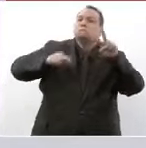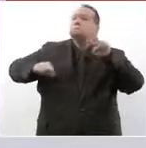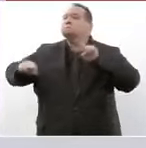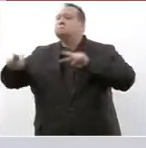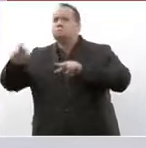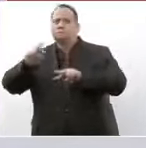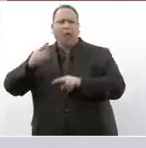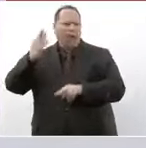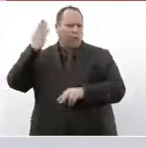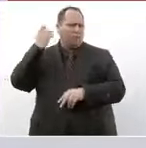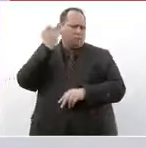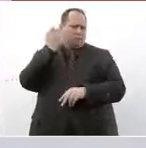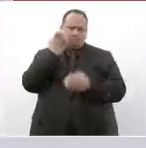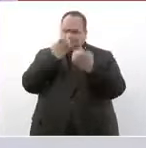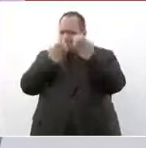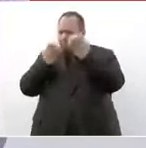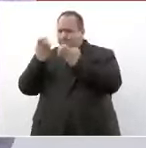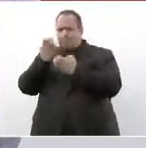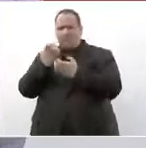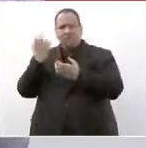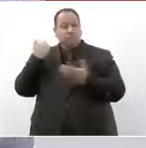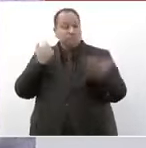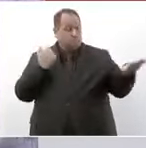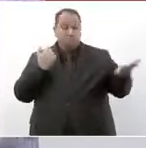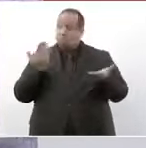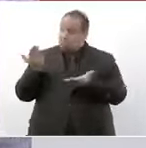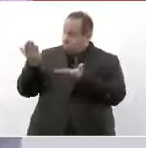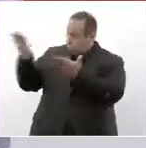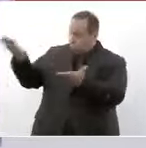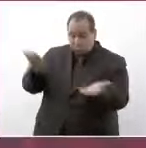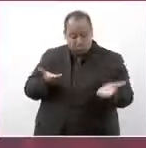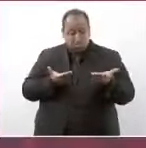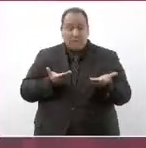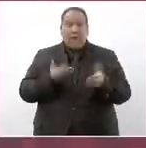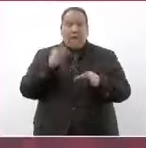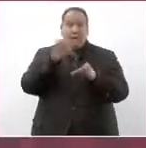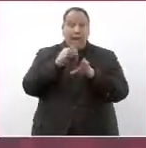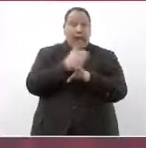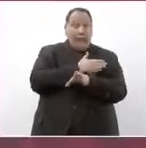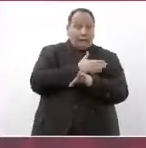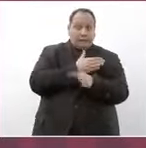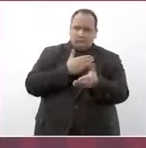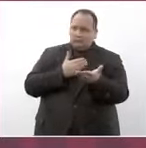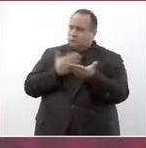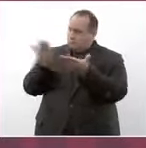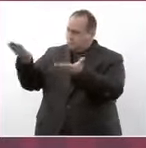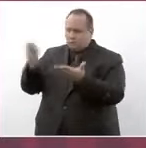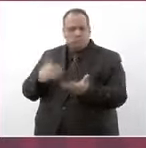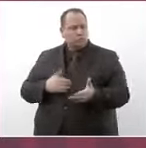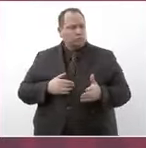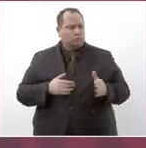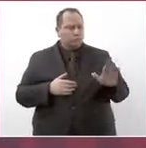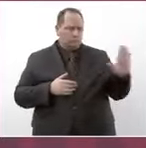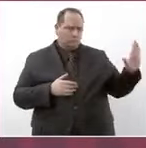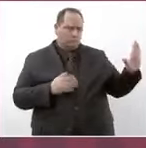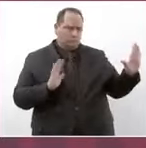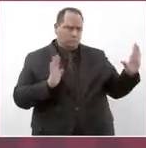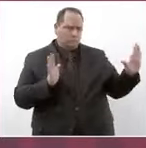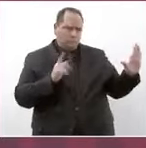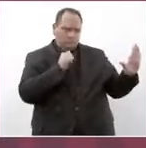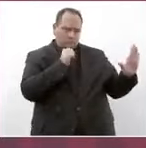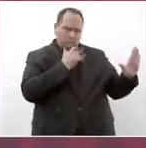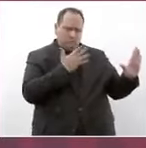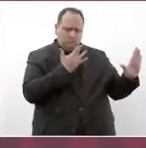desde hace algún tiempo porque nos los plantearon antes de las elecciones y dijimos no porque